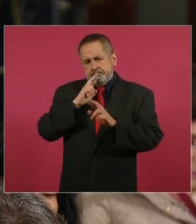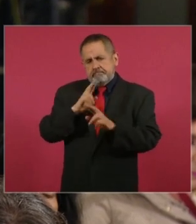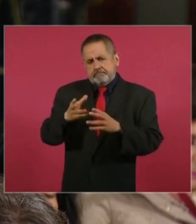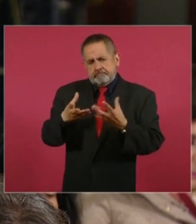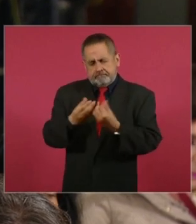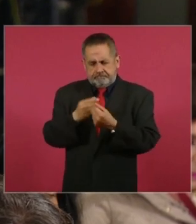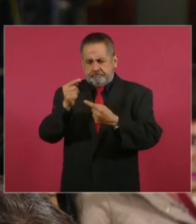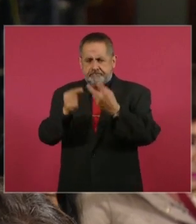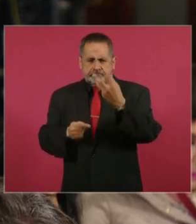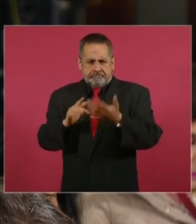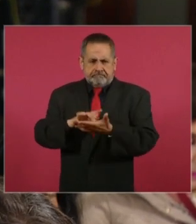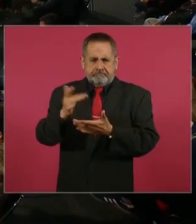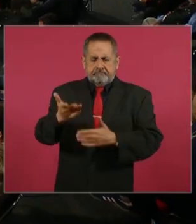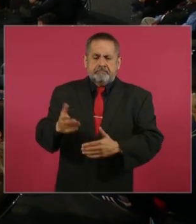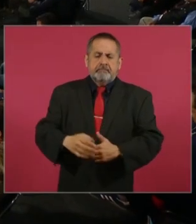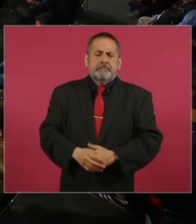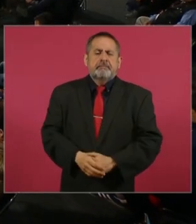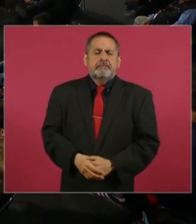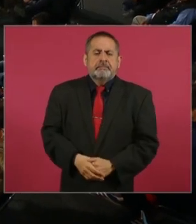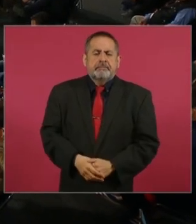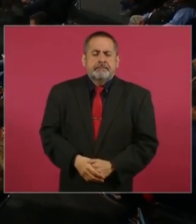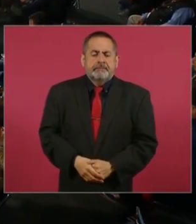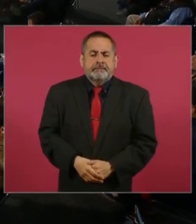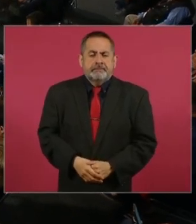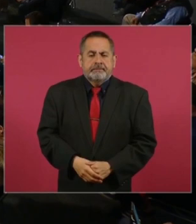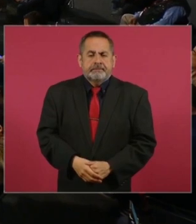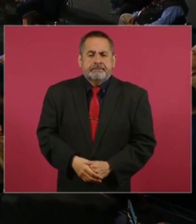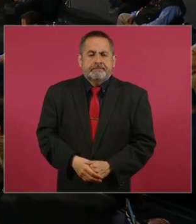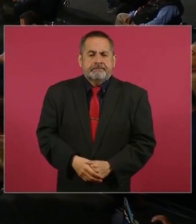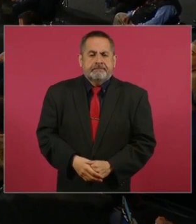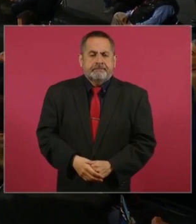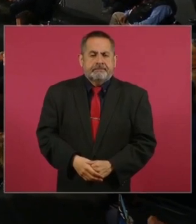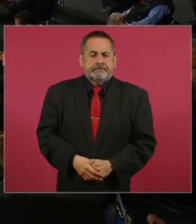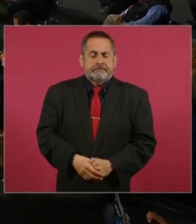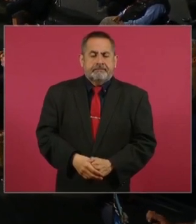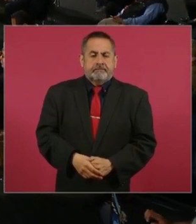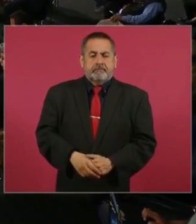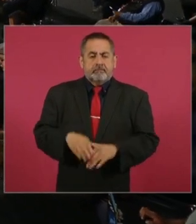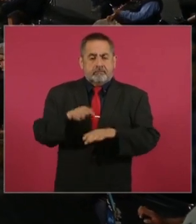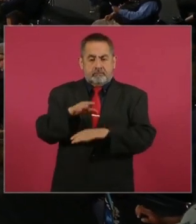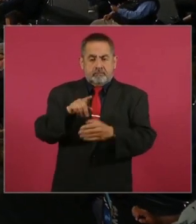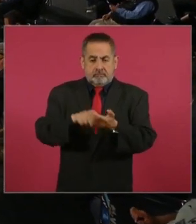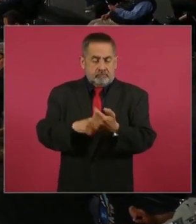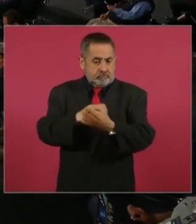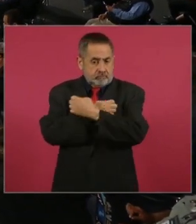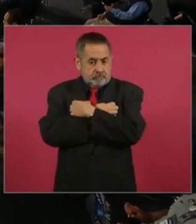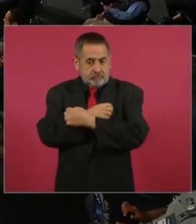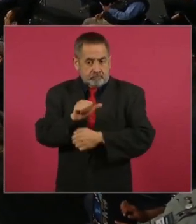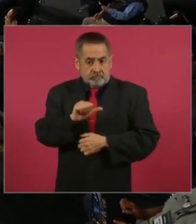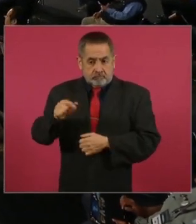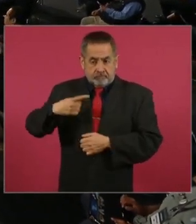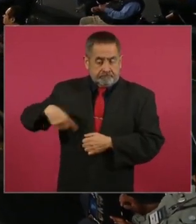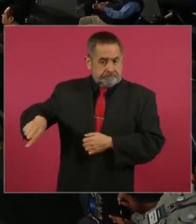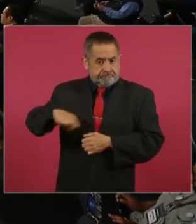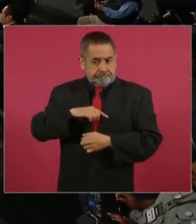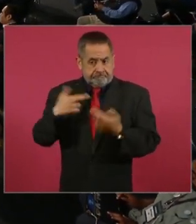puntos que le acabo de expresar. Muy bien, pues en el caso de la educación de los maestros,